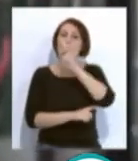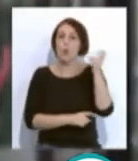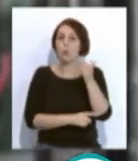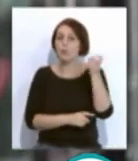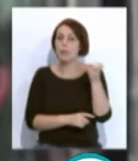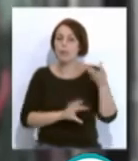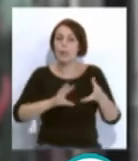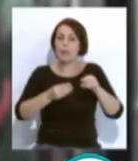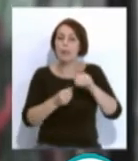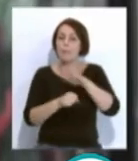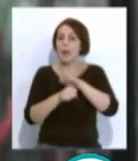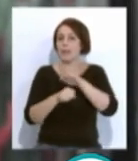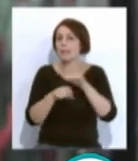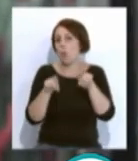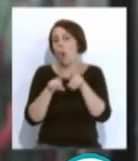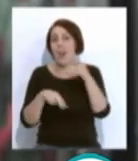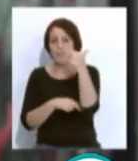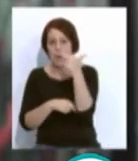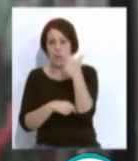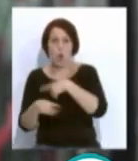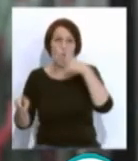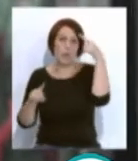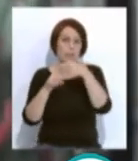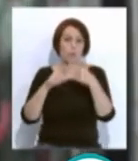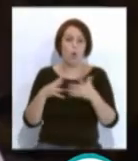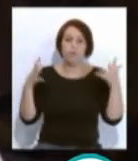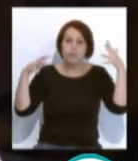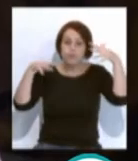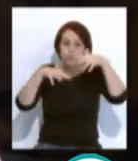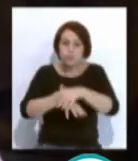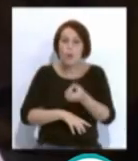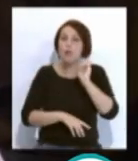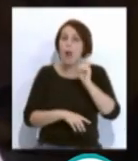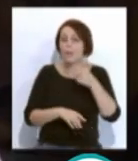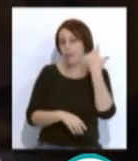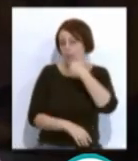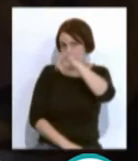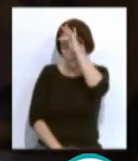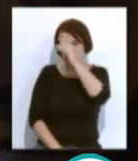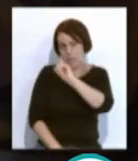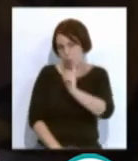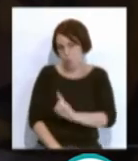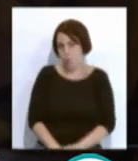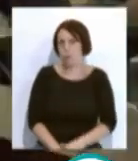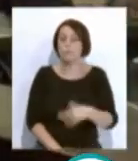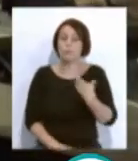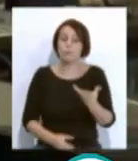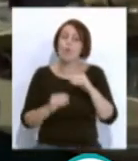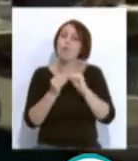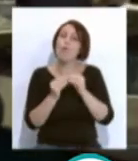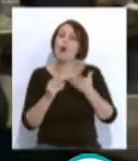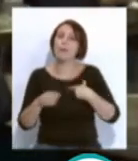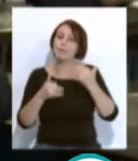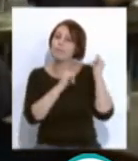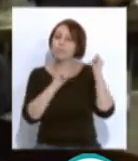convertir los martes en viernes para que no se concentren estos eventos solo durante los fines de semana. Sin duda, una forma de poder